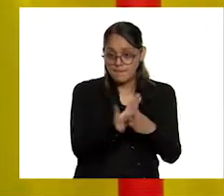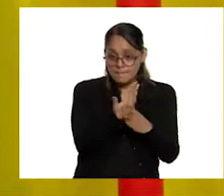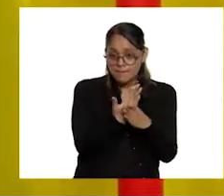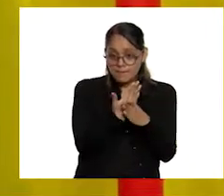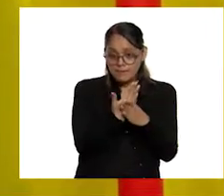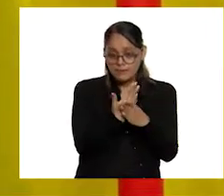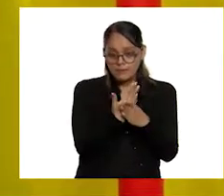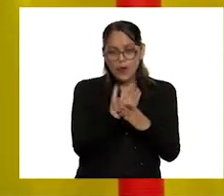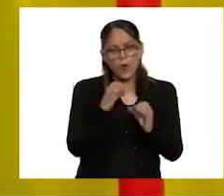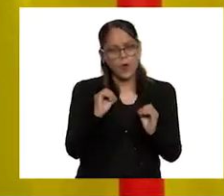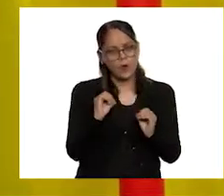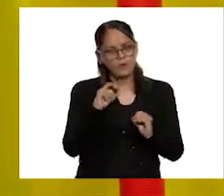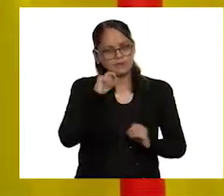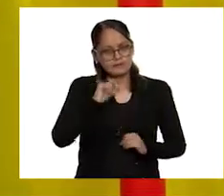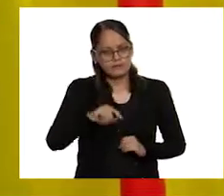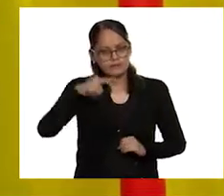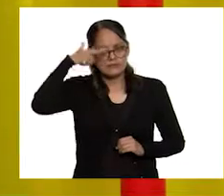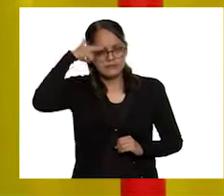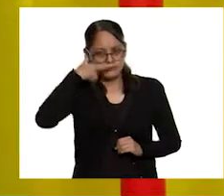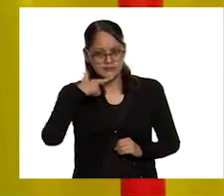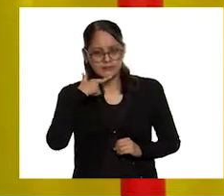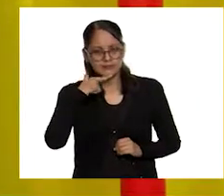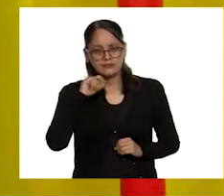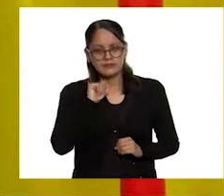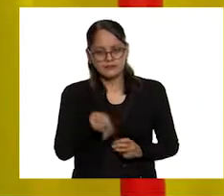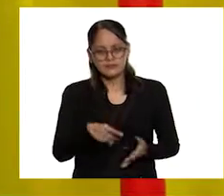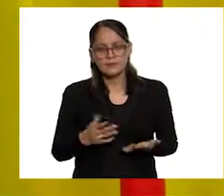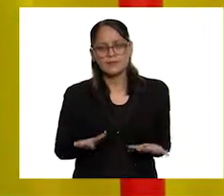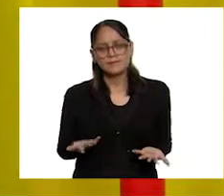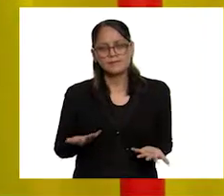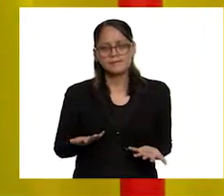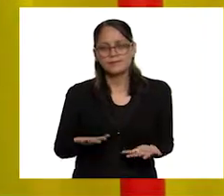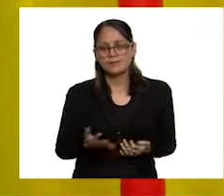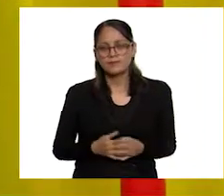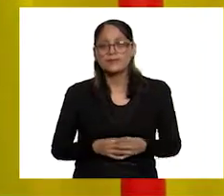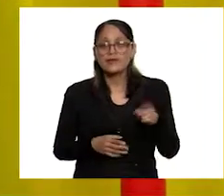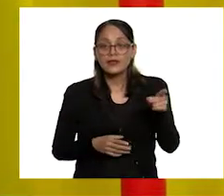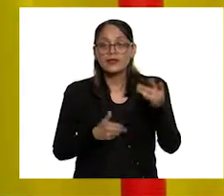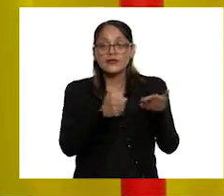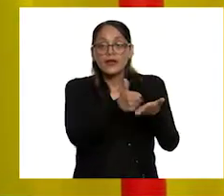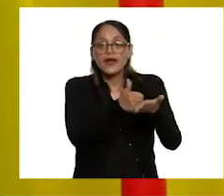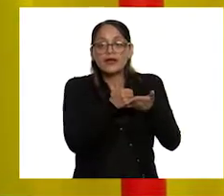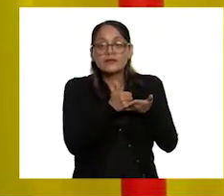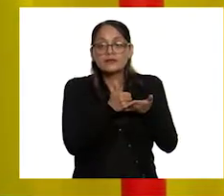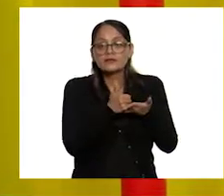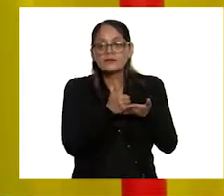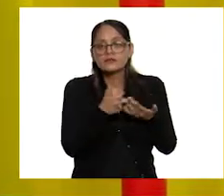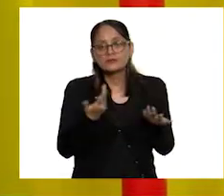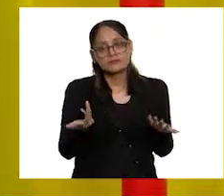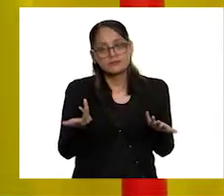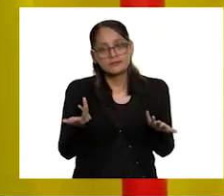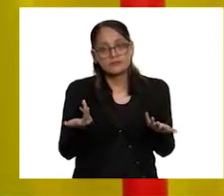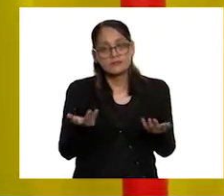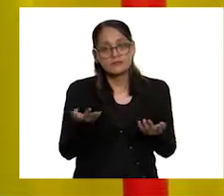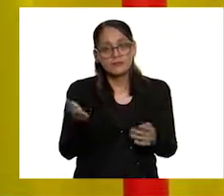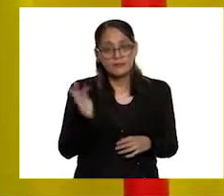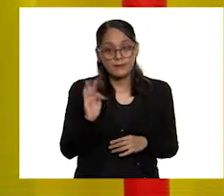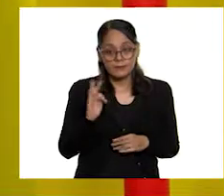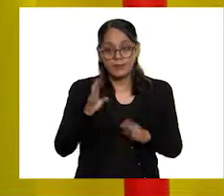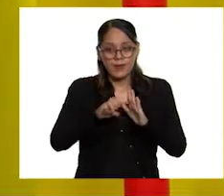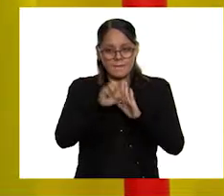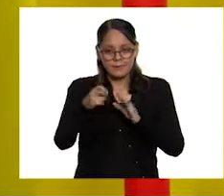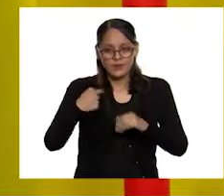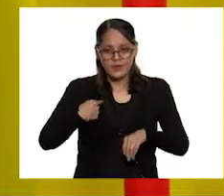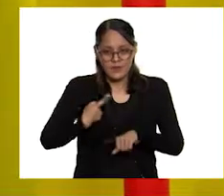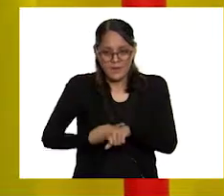tocarles un turno que es muy de noche. Nos ayudan, normalmente es quienes nos reciben